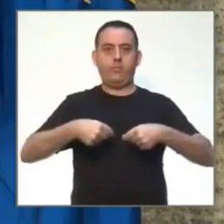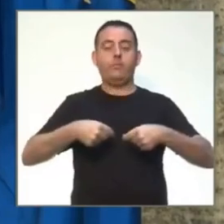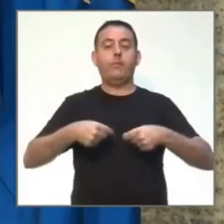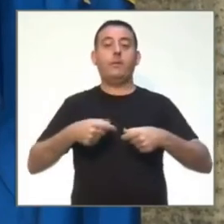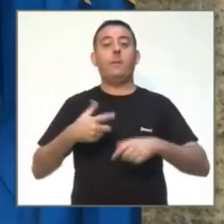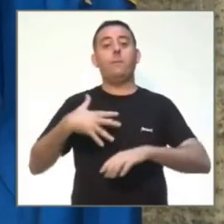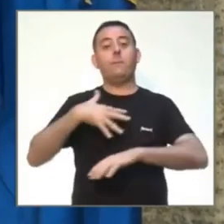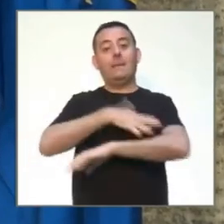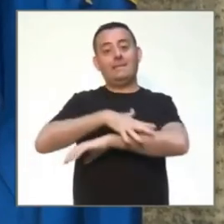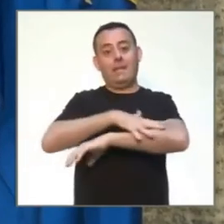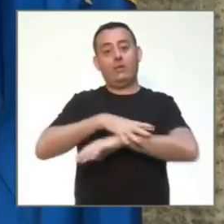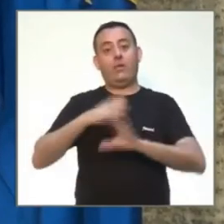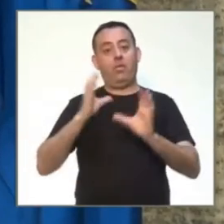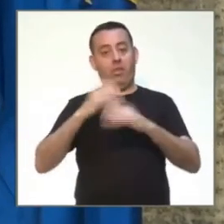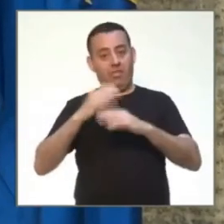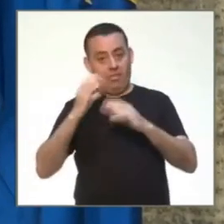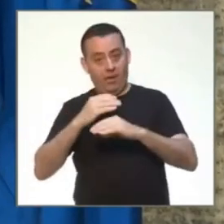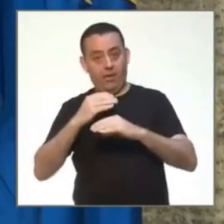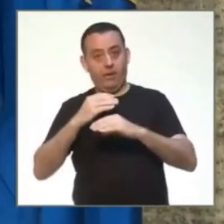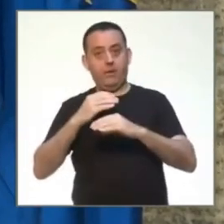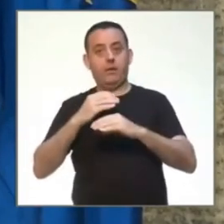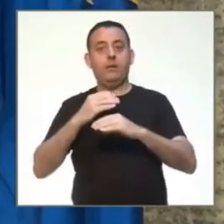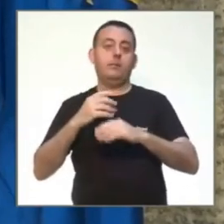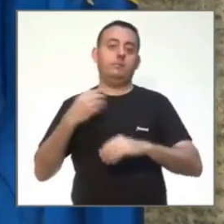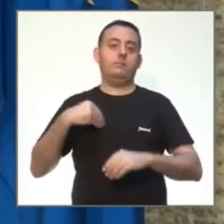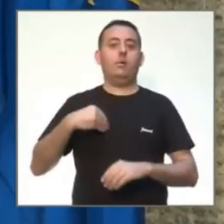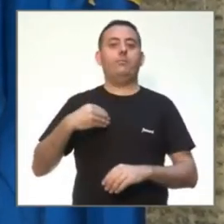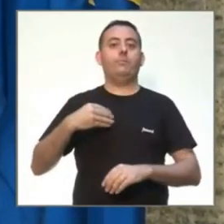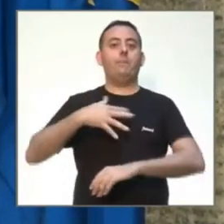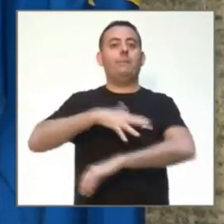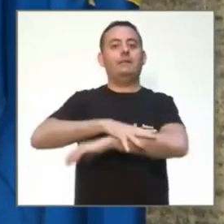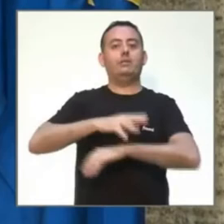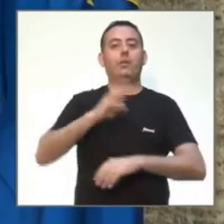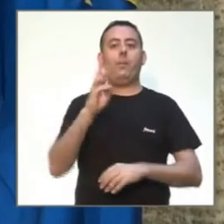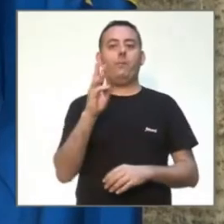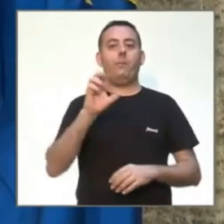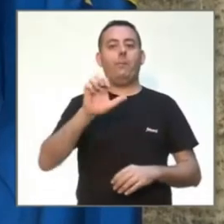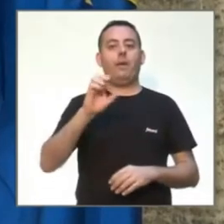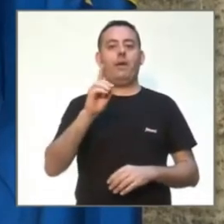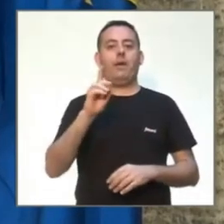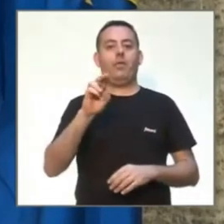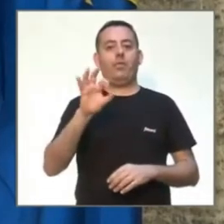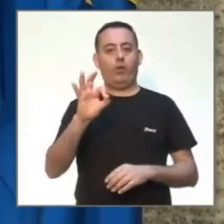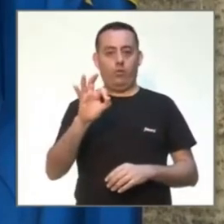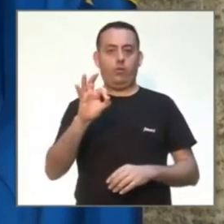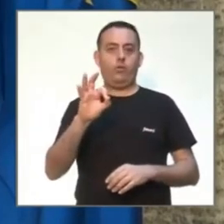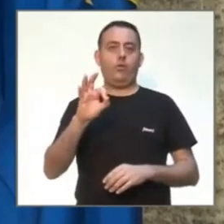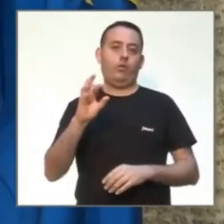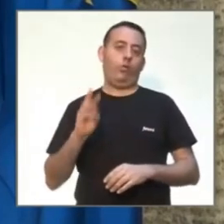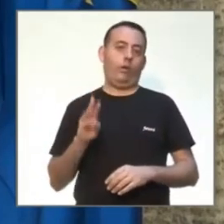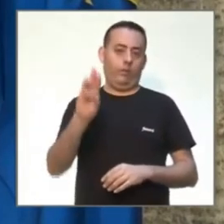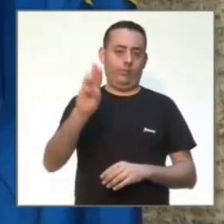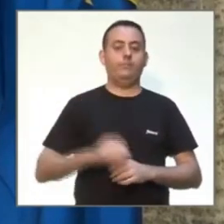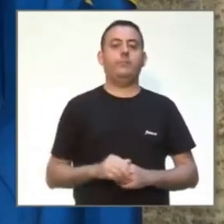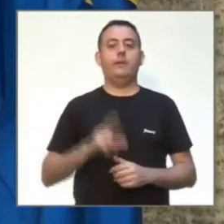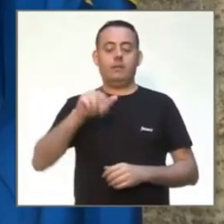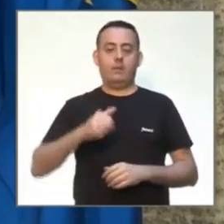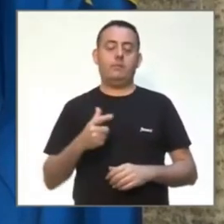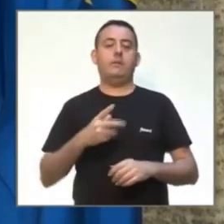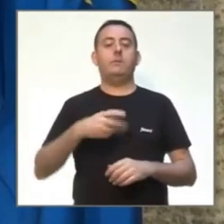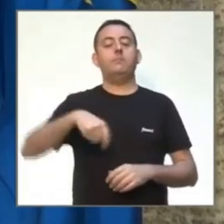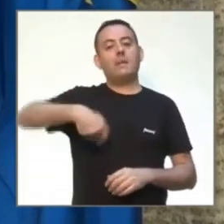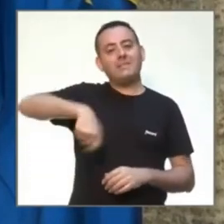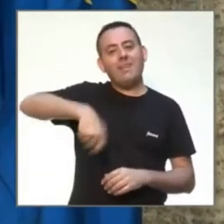El Ministerio de Ciencia, con el ministro Pedro Duque, el presidente de Global Omnium, la presidenta del CSIC,